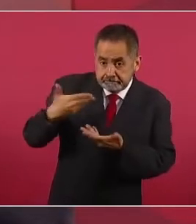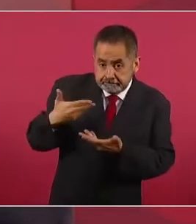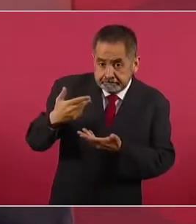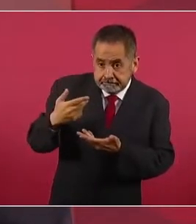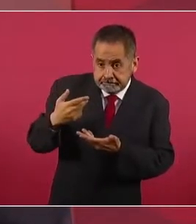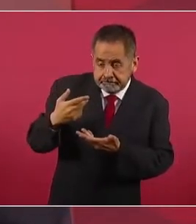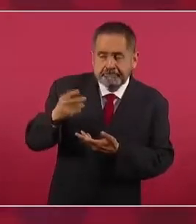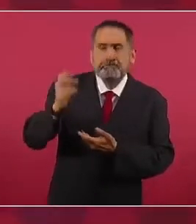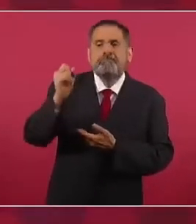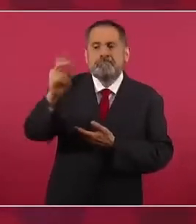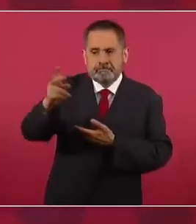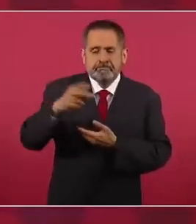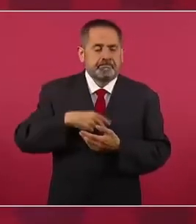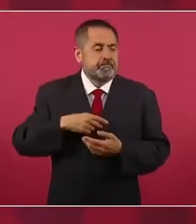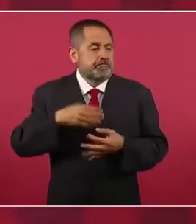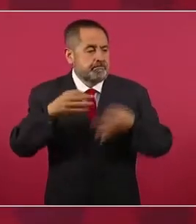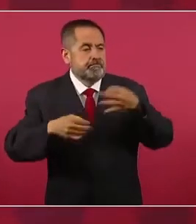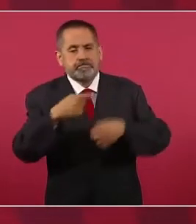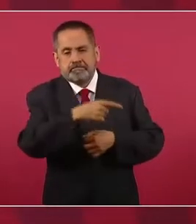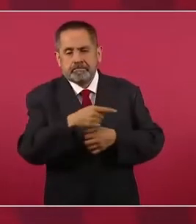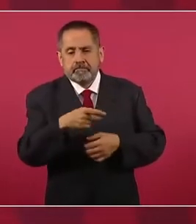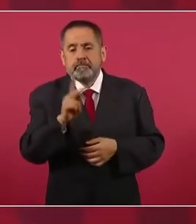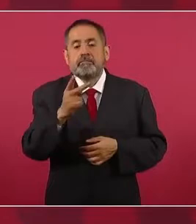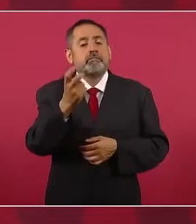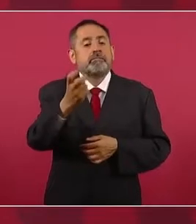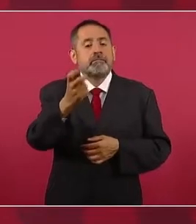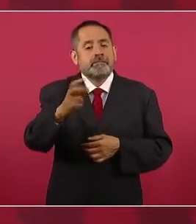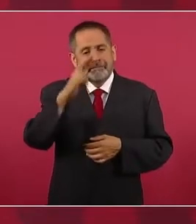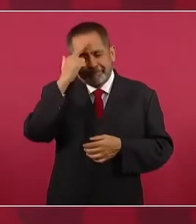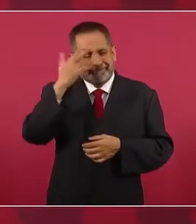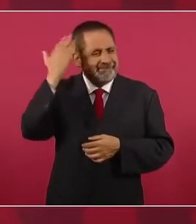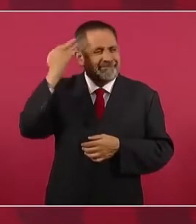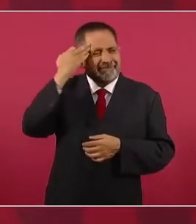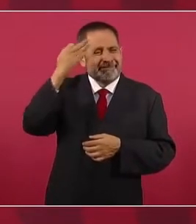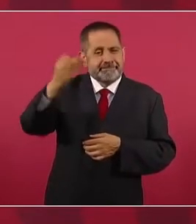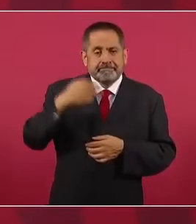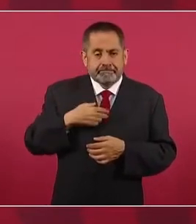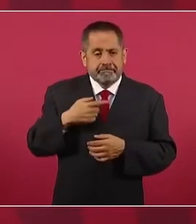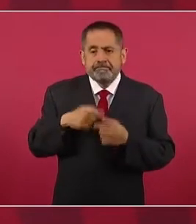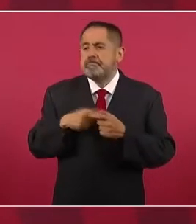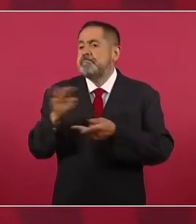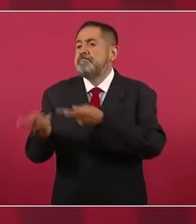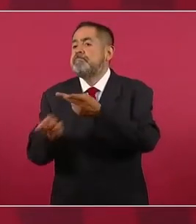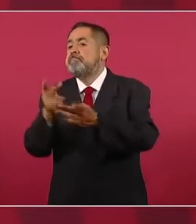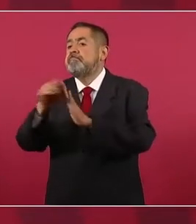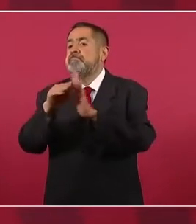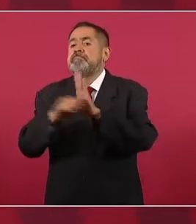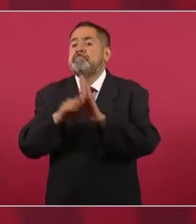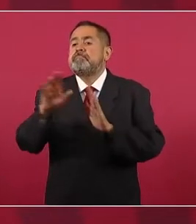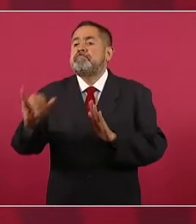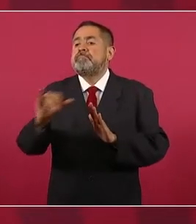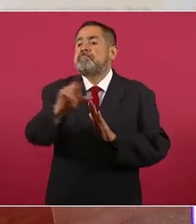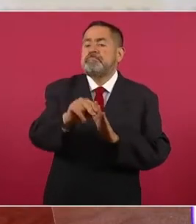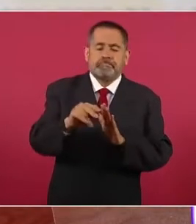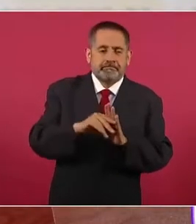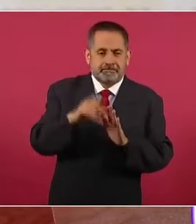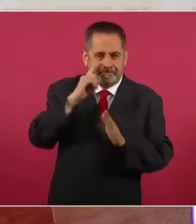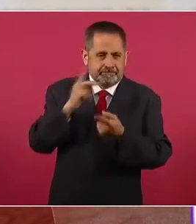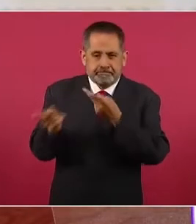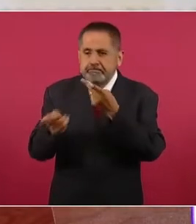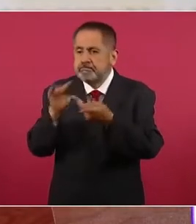cuando ya se vencía el plazo para solicitar la